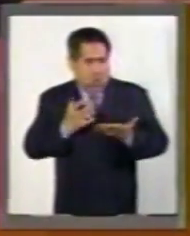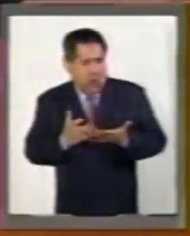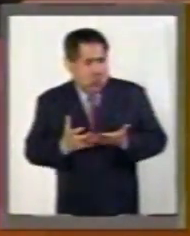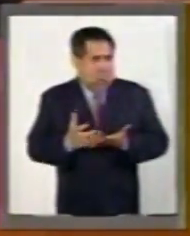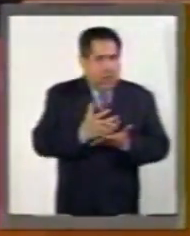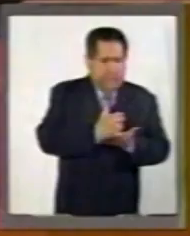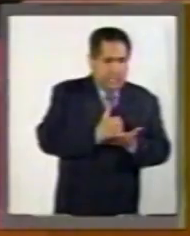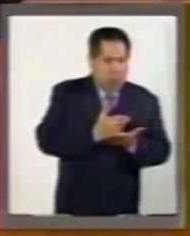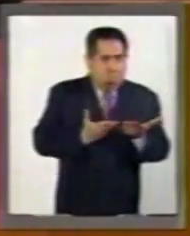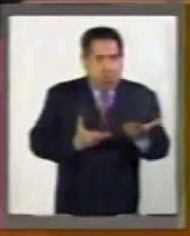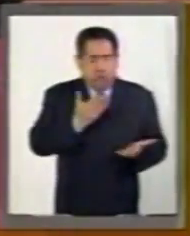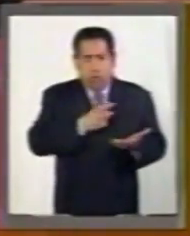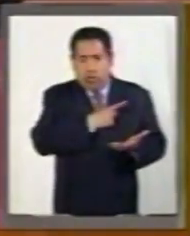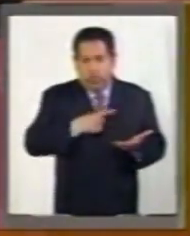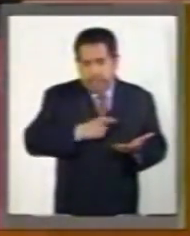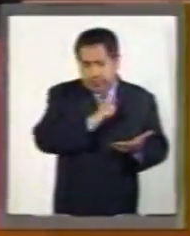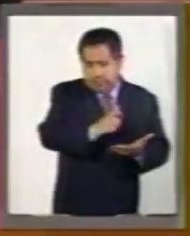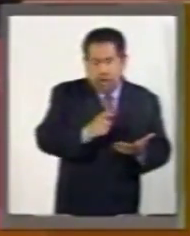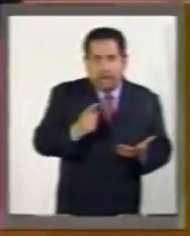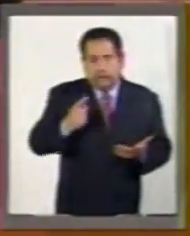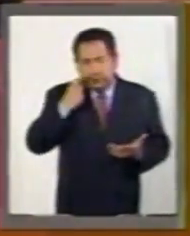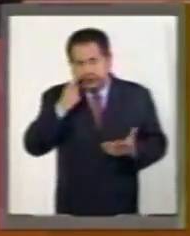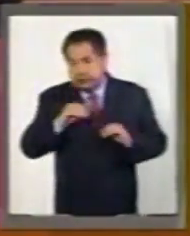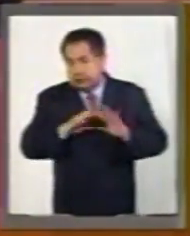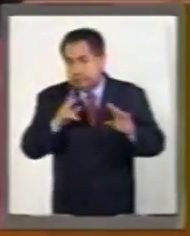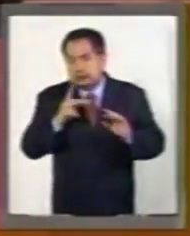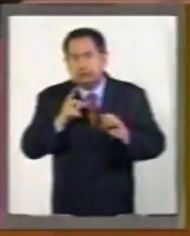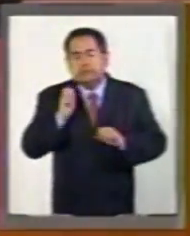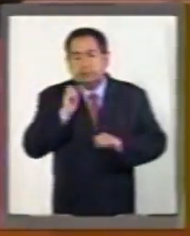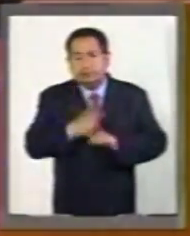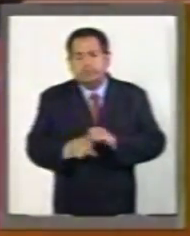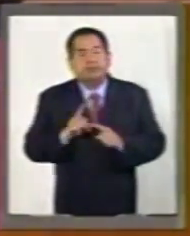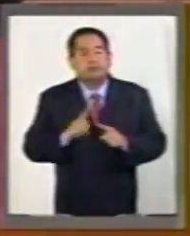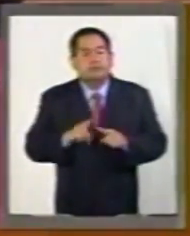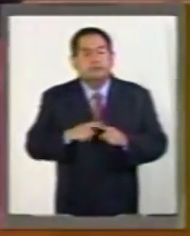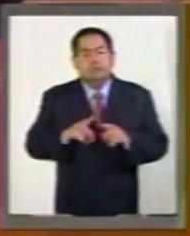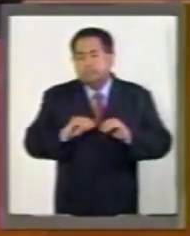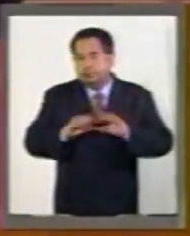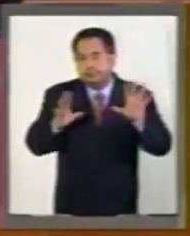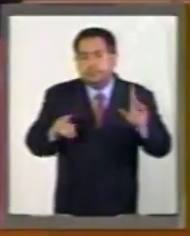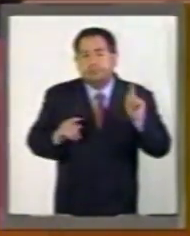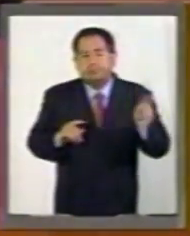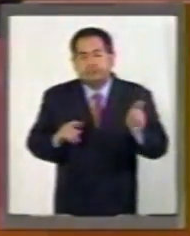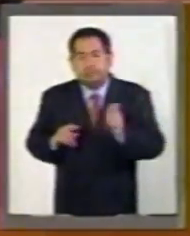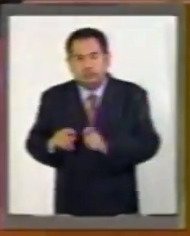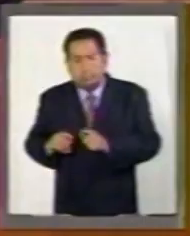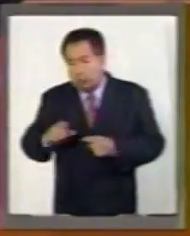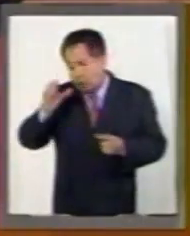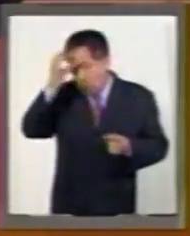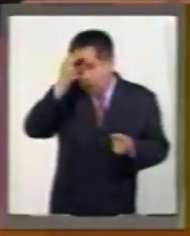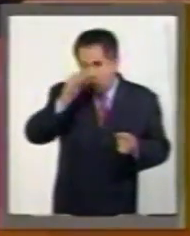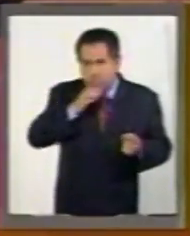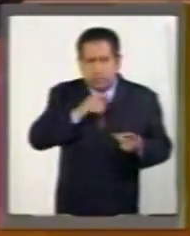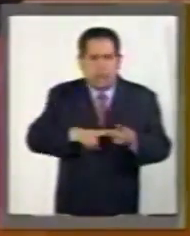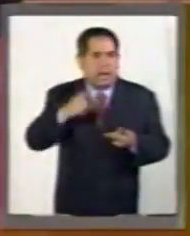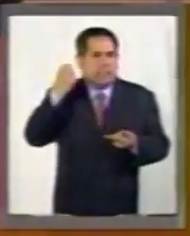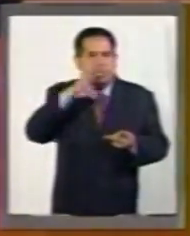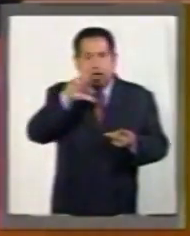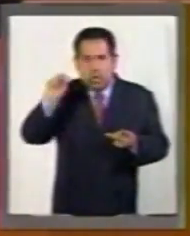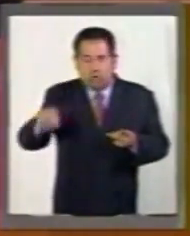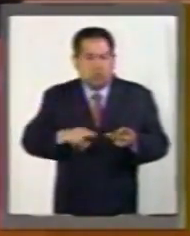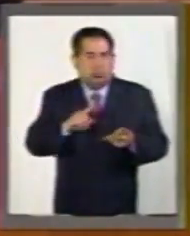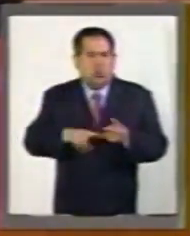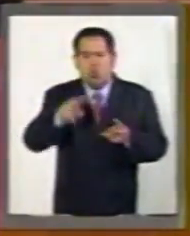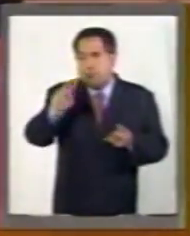que es un indicador de mucho riesgo, son evidentemente Coahuila, Quintana Roo,